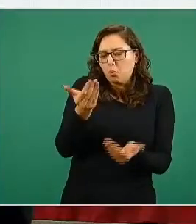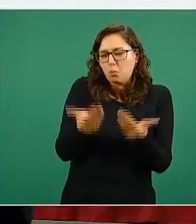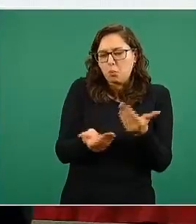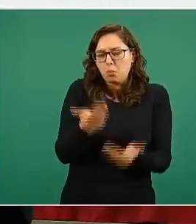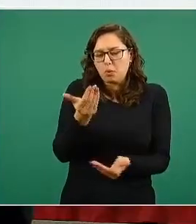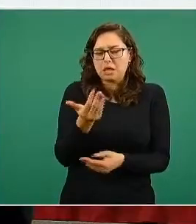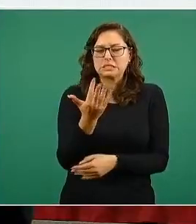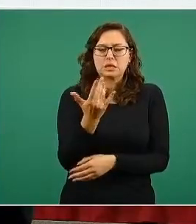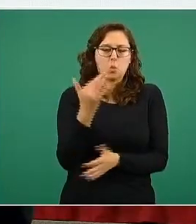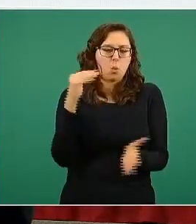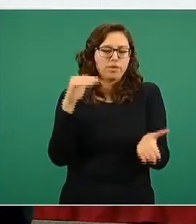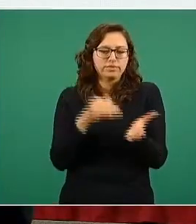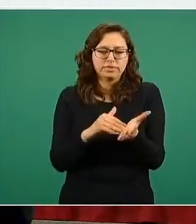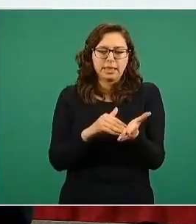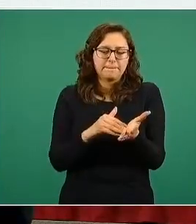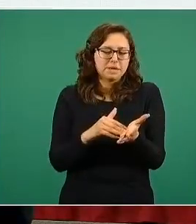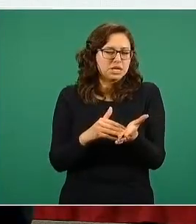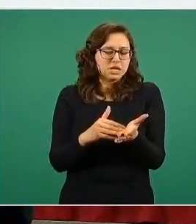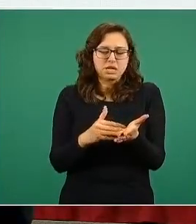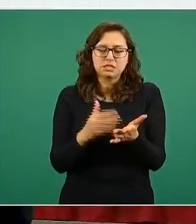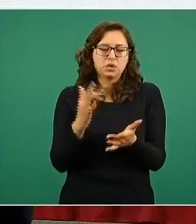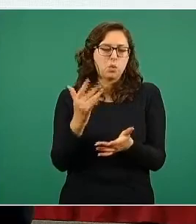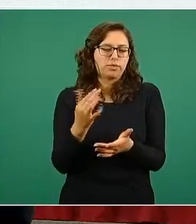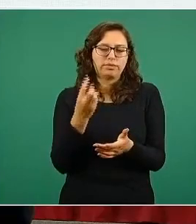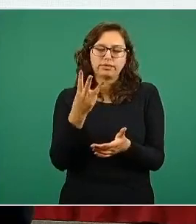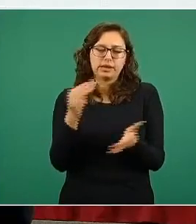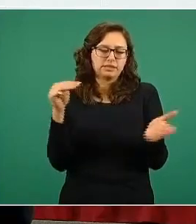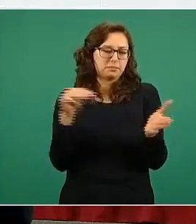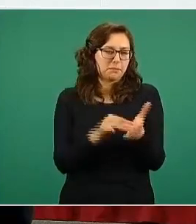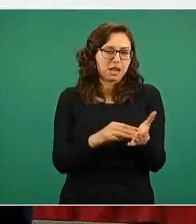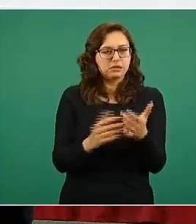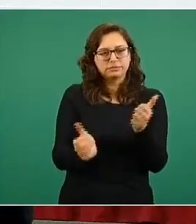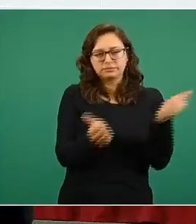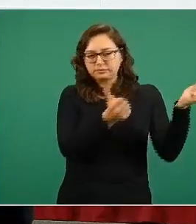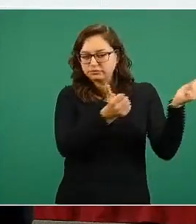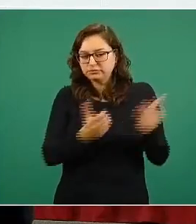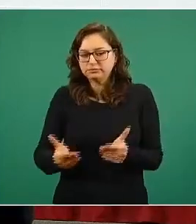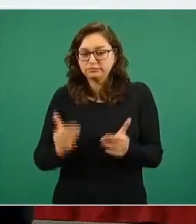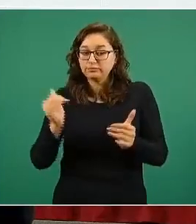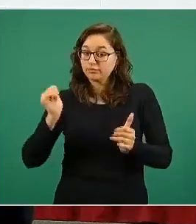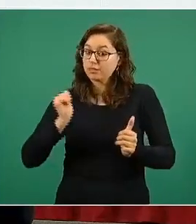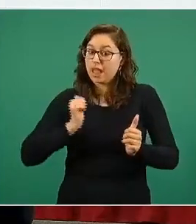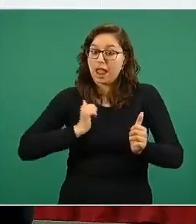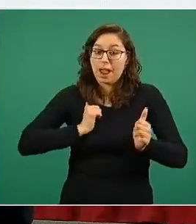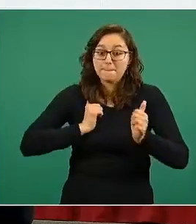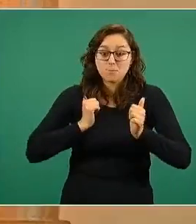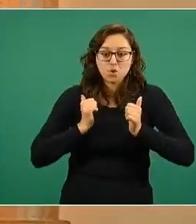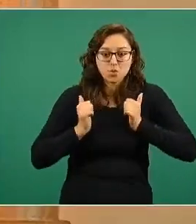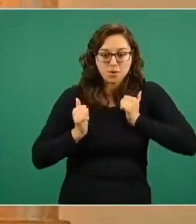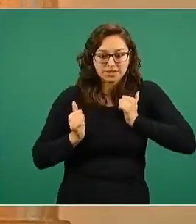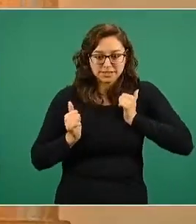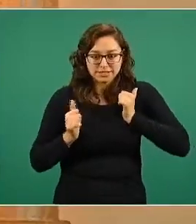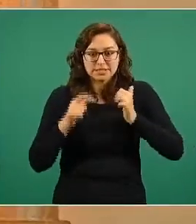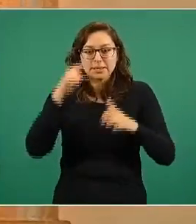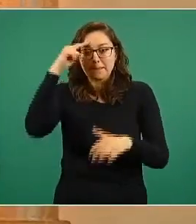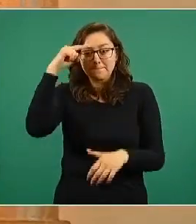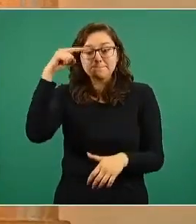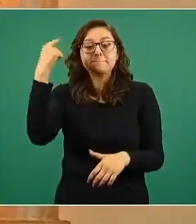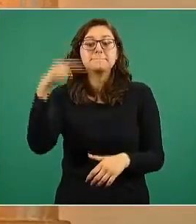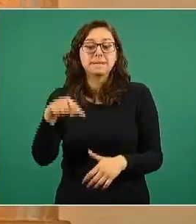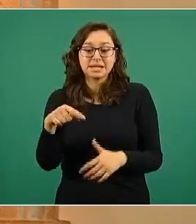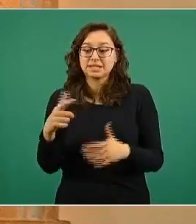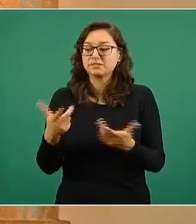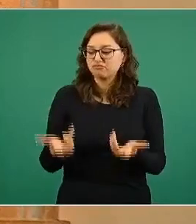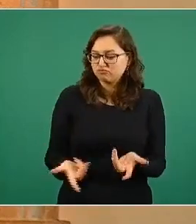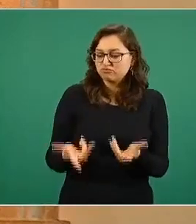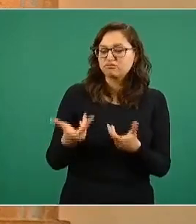poco más de 53 mil dosis para afinar los mecanismos con los que estamos distribuyendo y utilizando